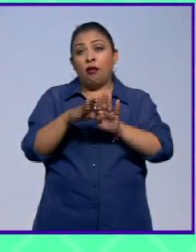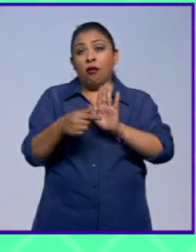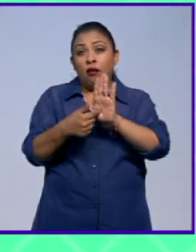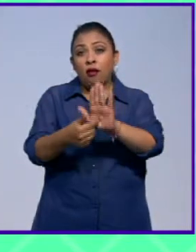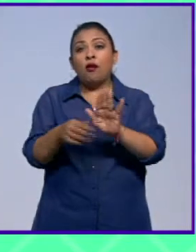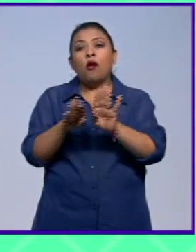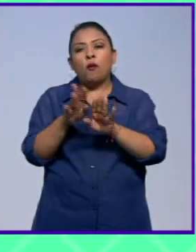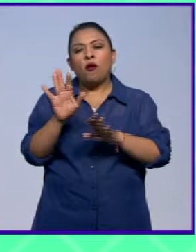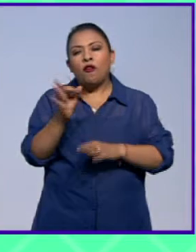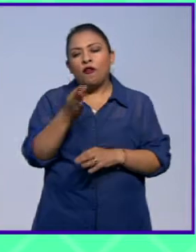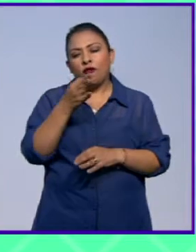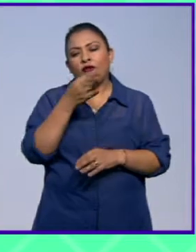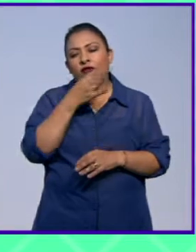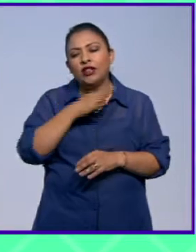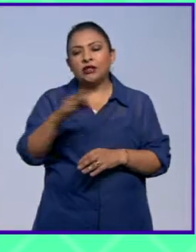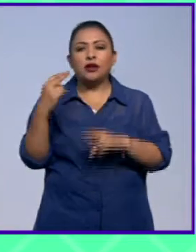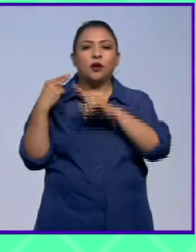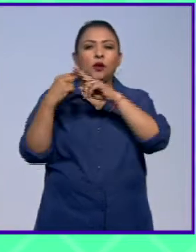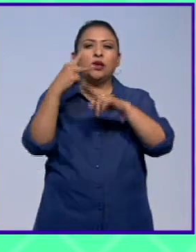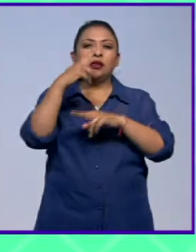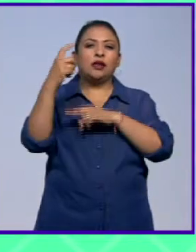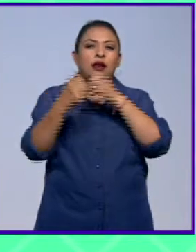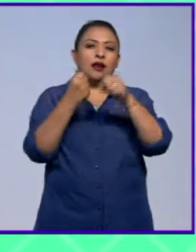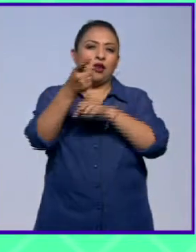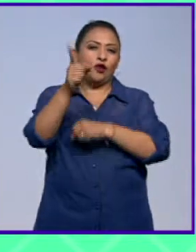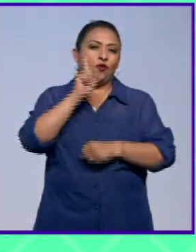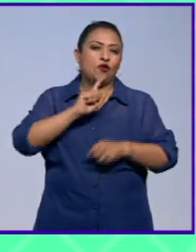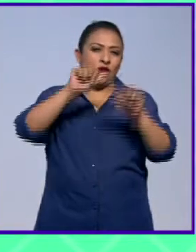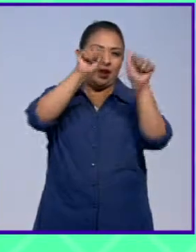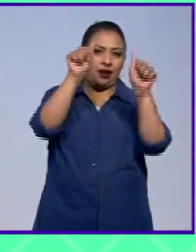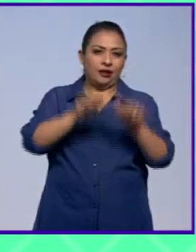las conmemoraciones por el centenario de esta artista.